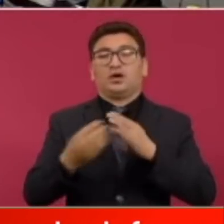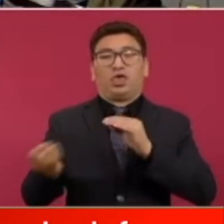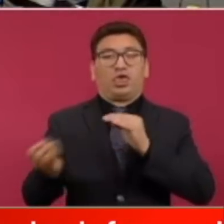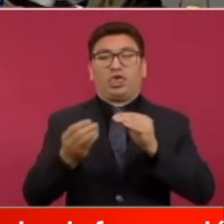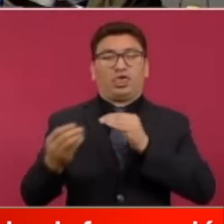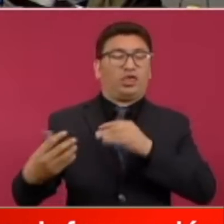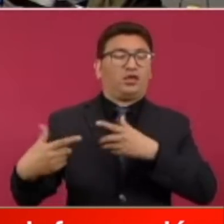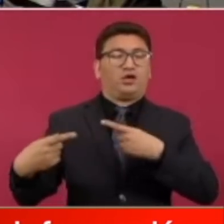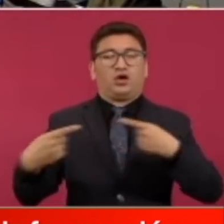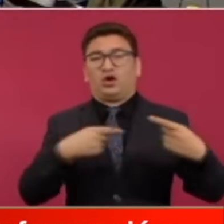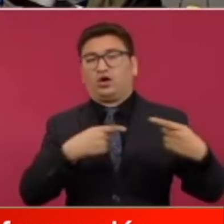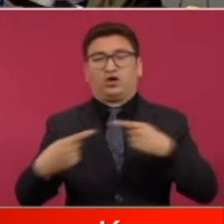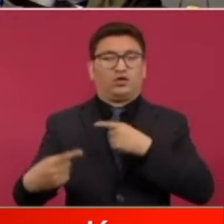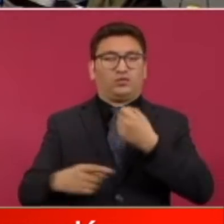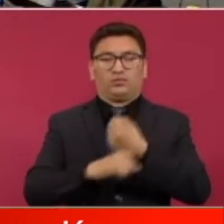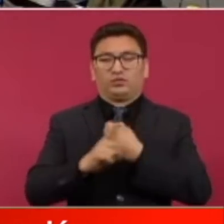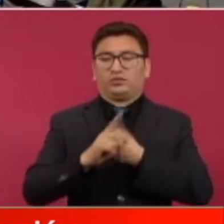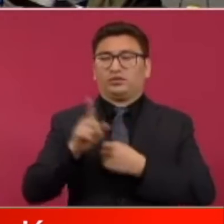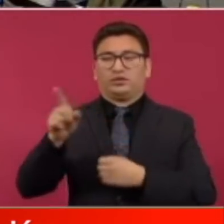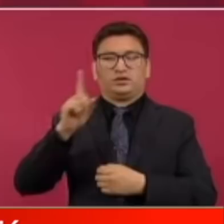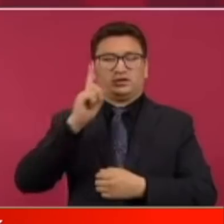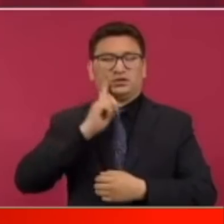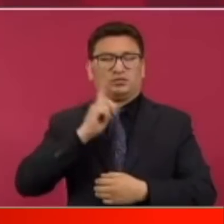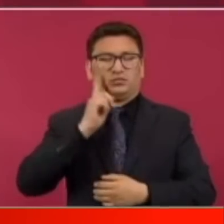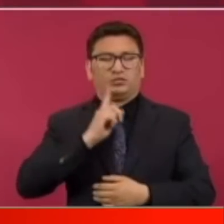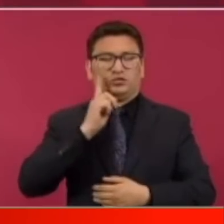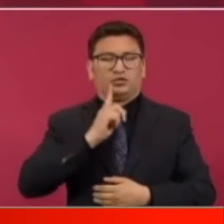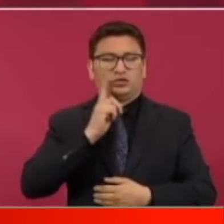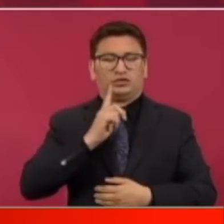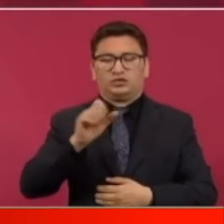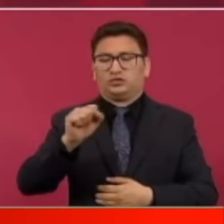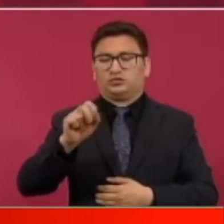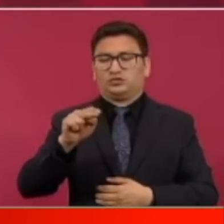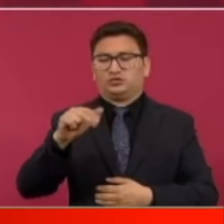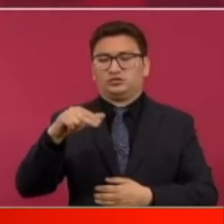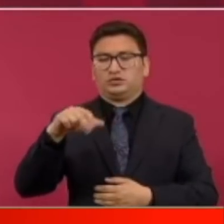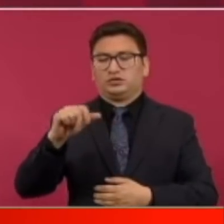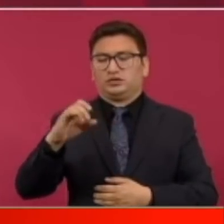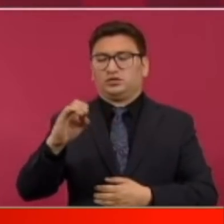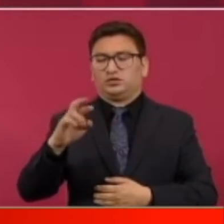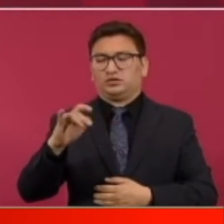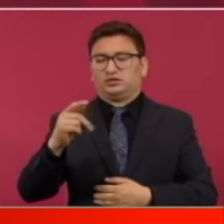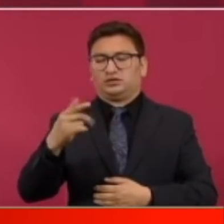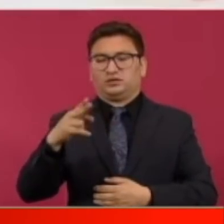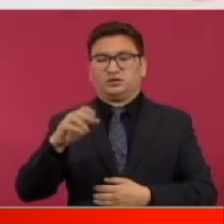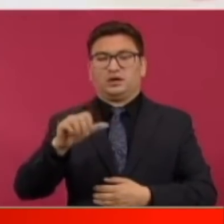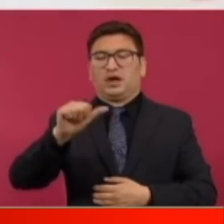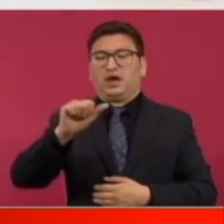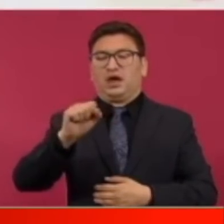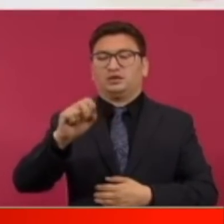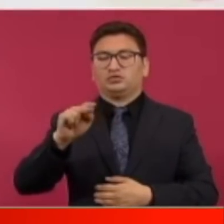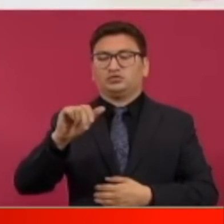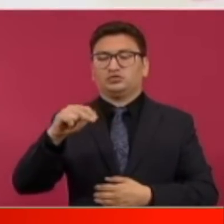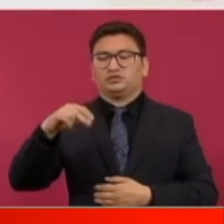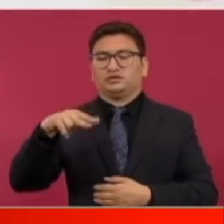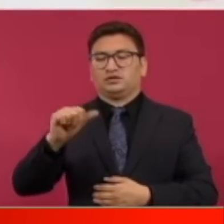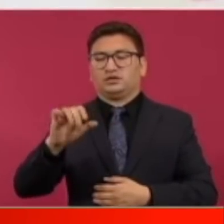conductora Susana Orestegui Azucena Orestegui